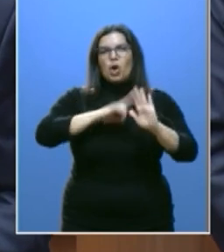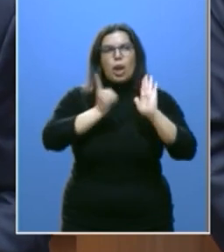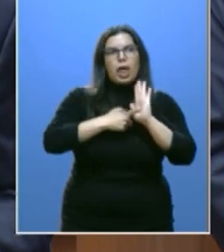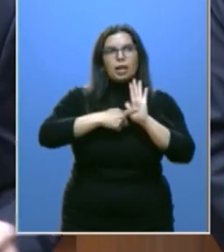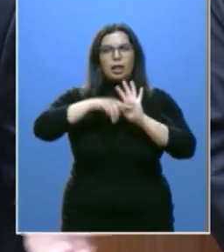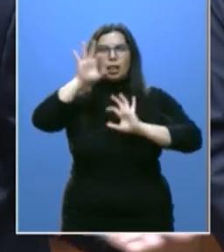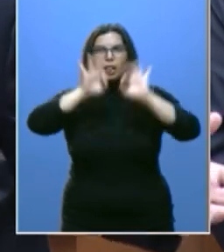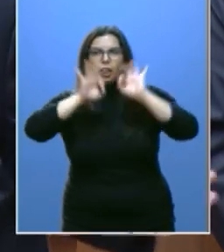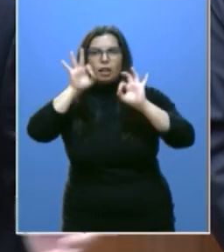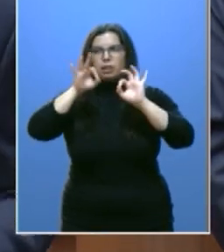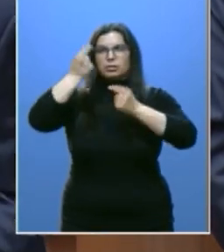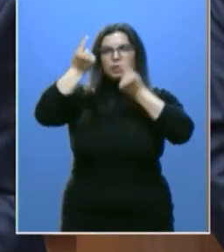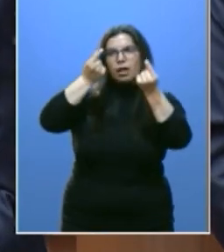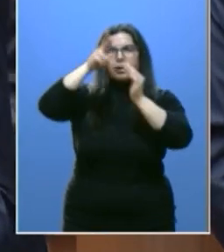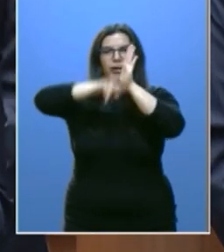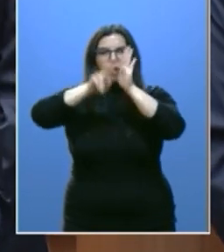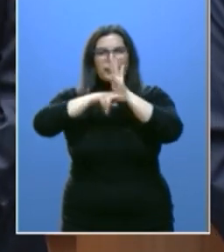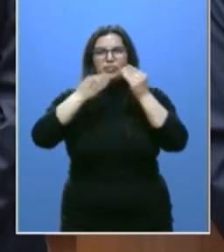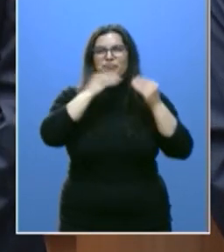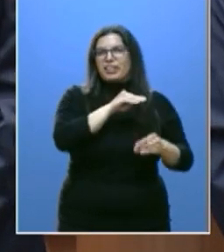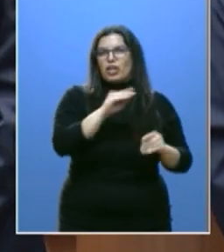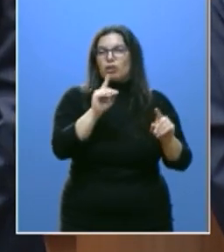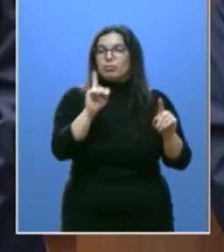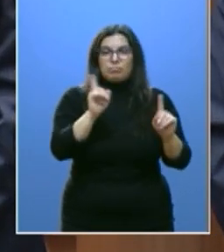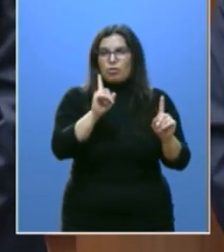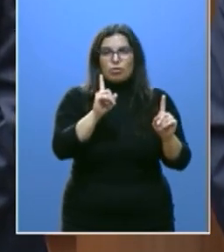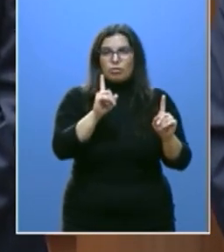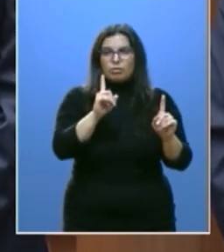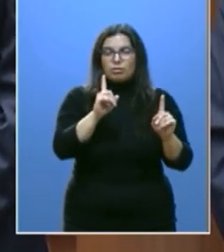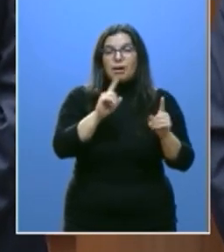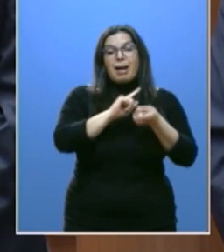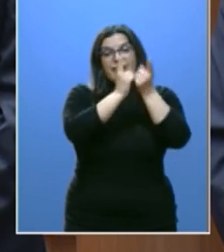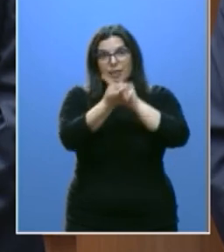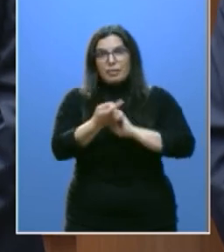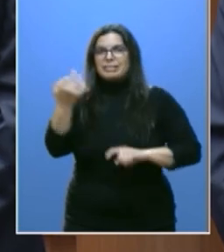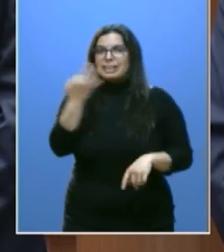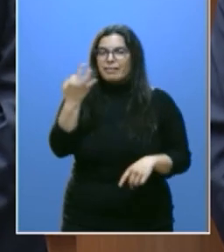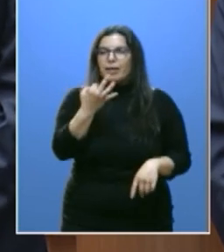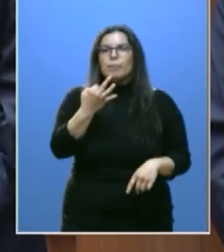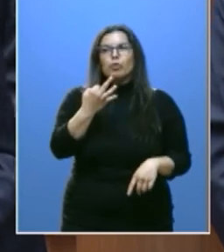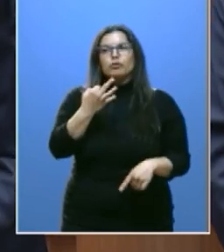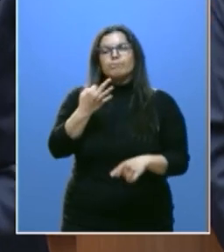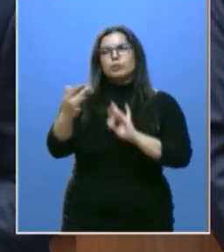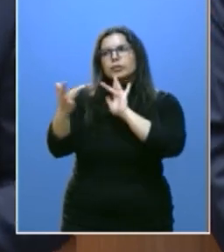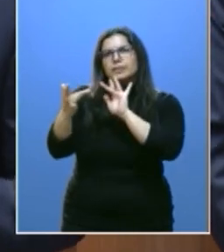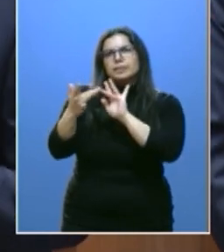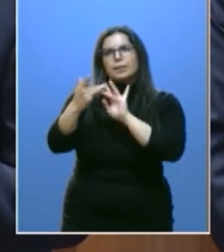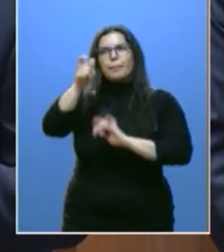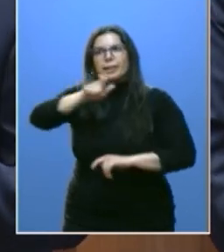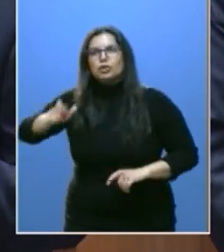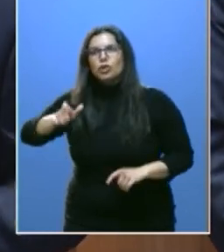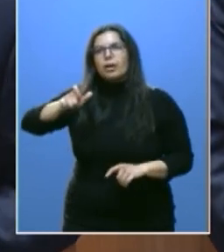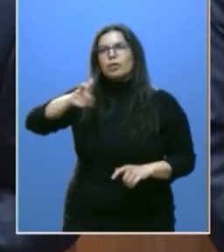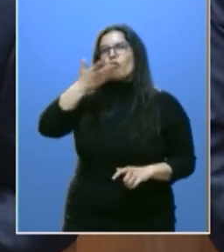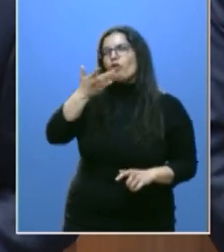baremos o reglamentos, que antes, al contrario, nos obliga a estar muy cerca de las personas, por un lado, de